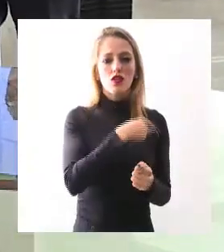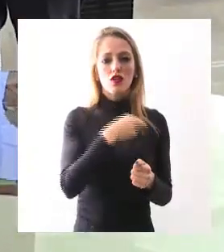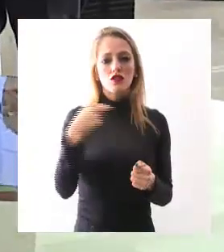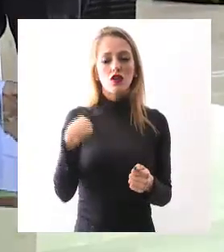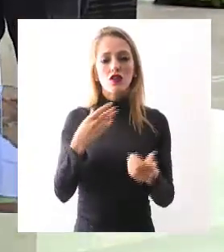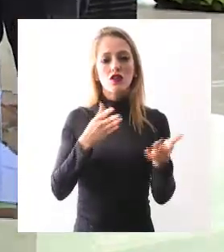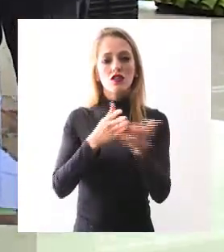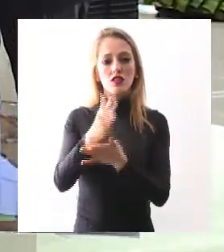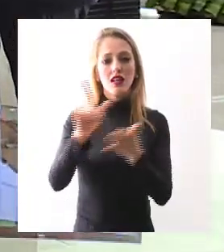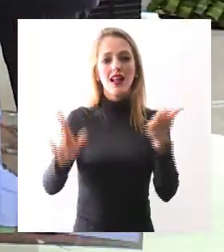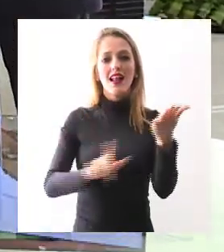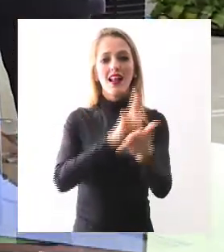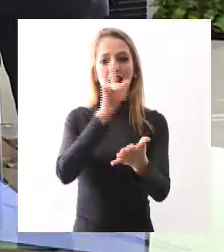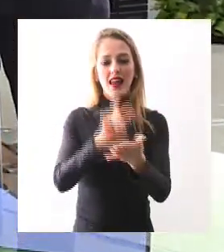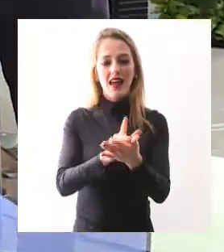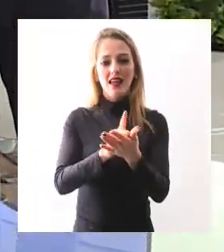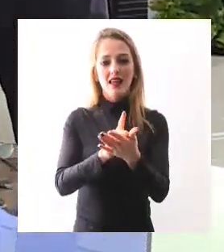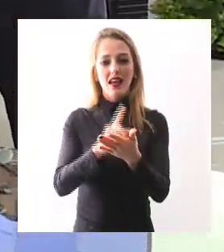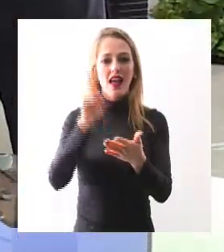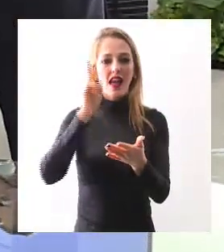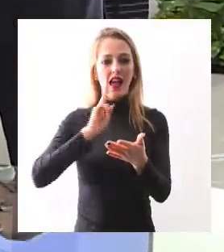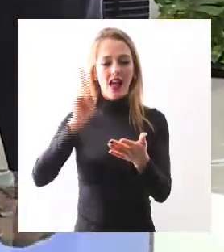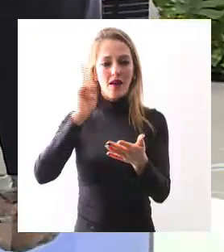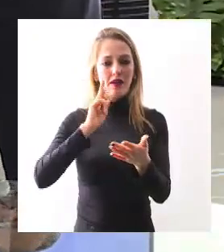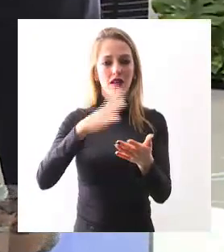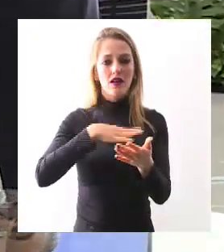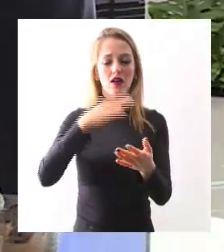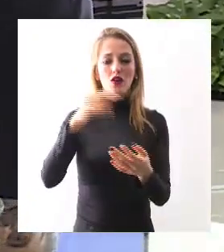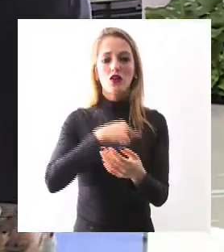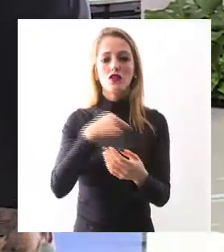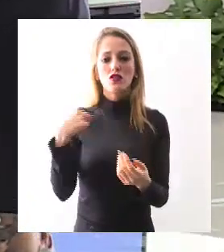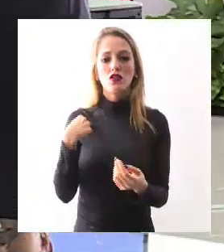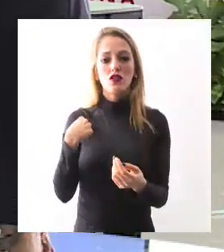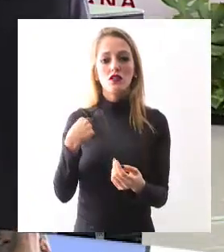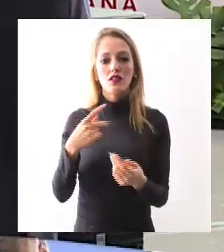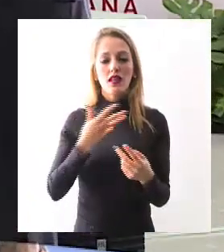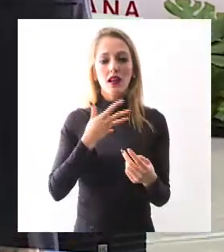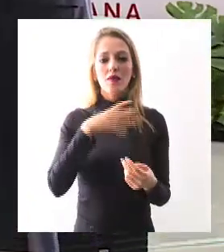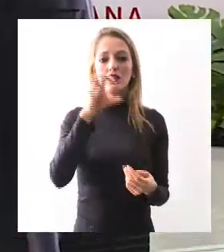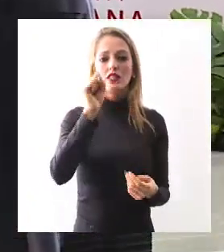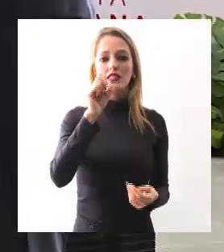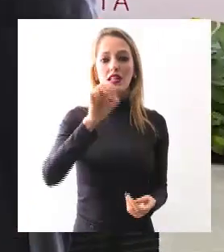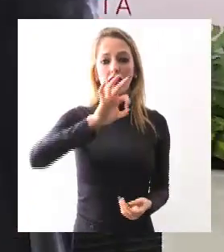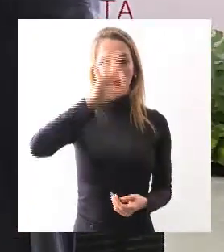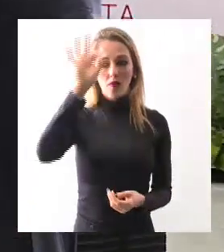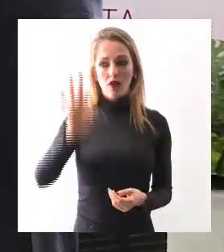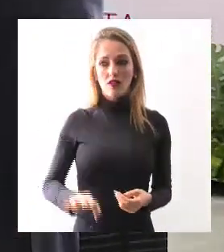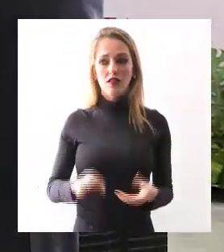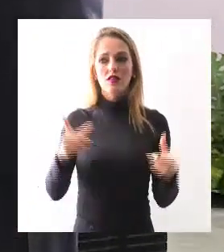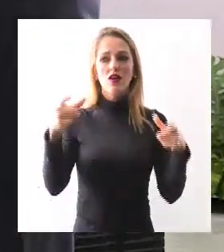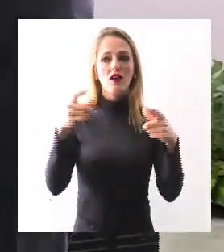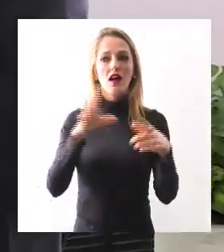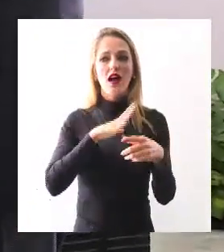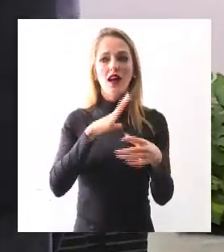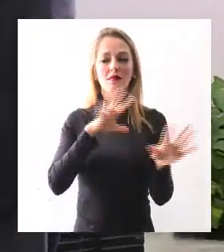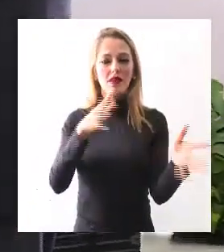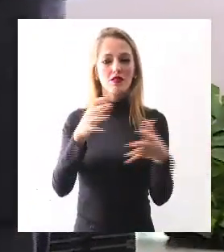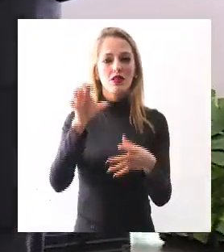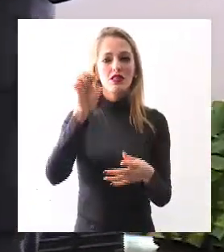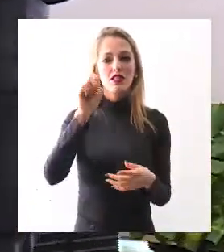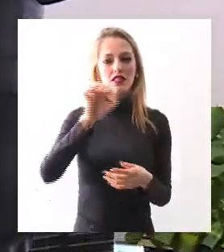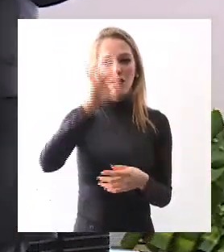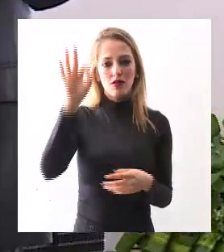entrar a la licitación de todas. Actualmente tenemos licitada y entregada más del 60%, casi un 70% de las rutas